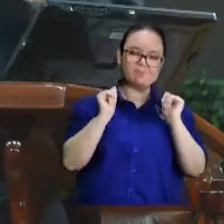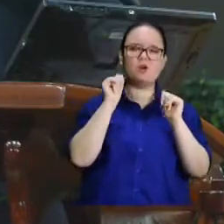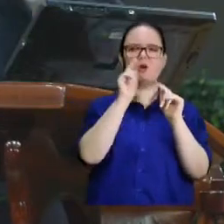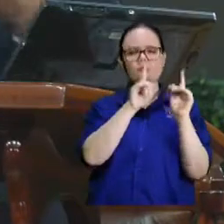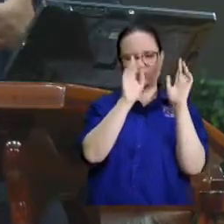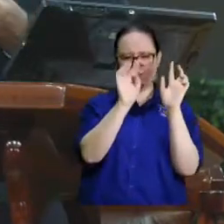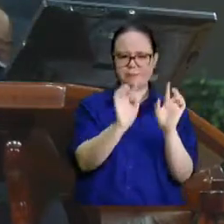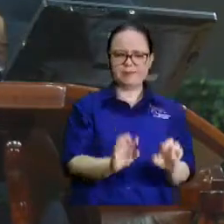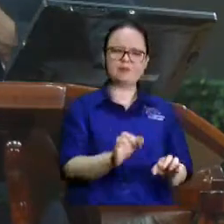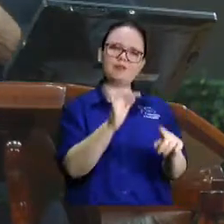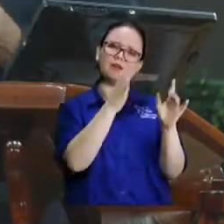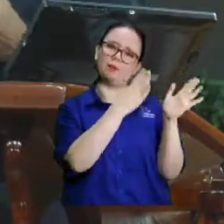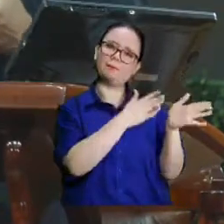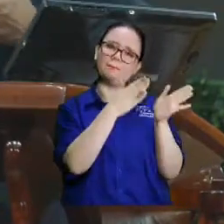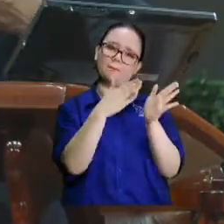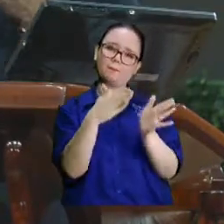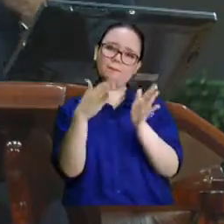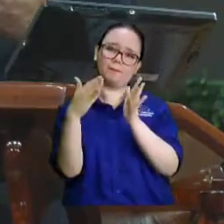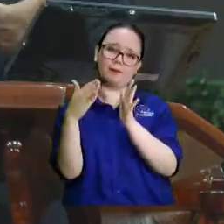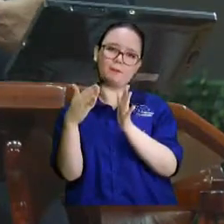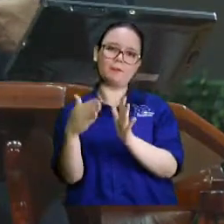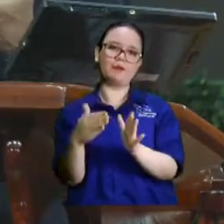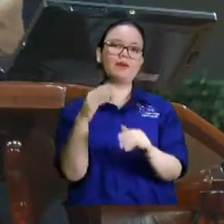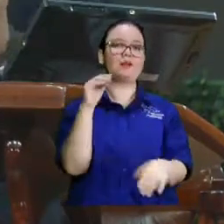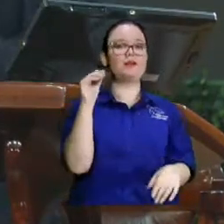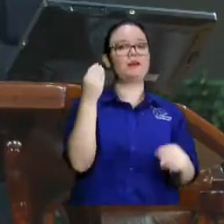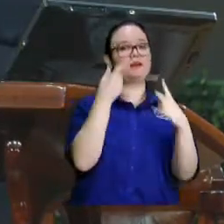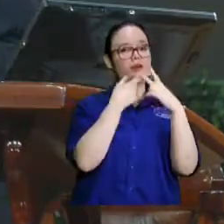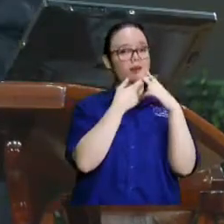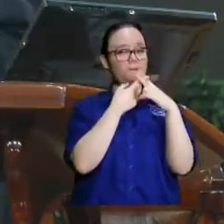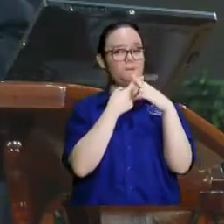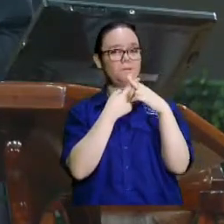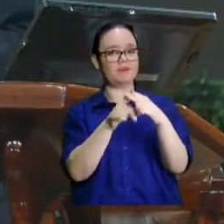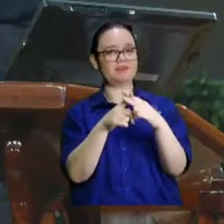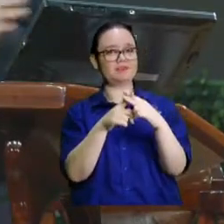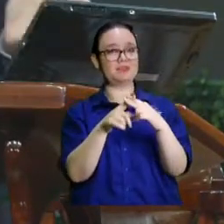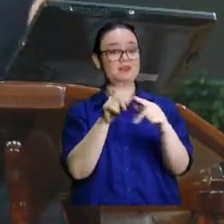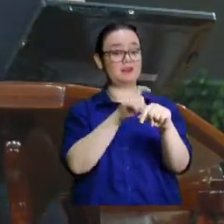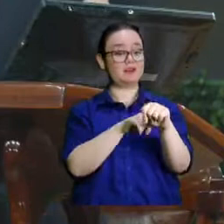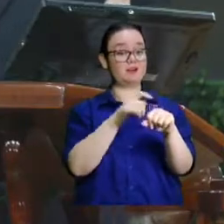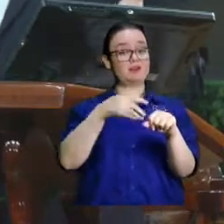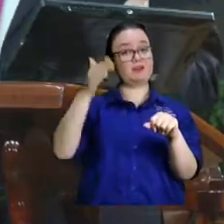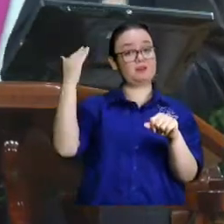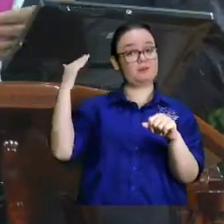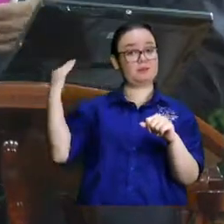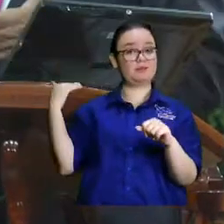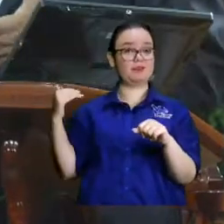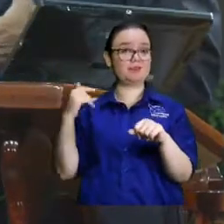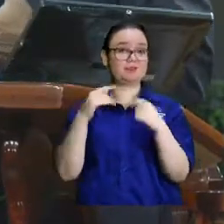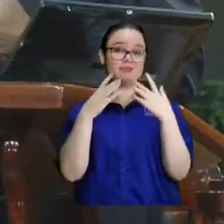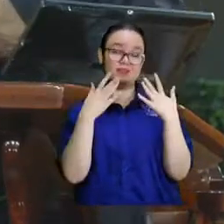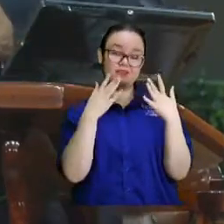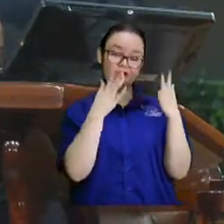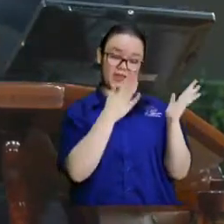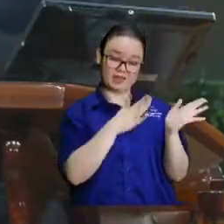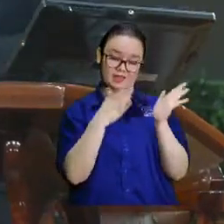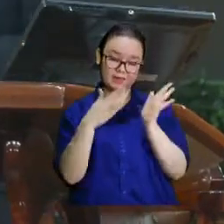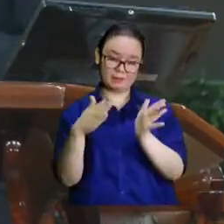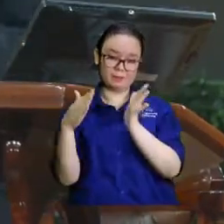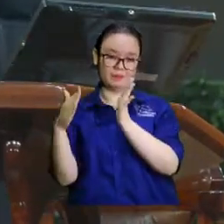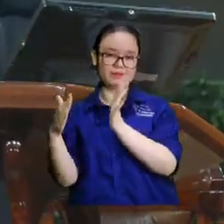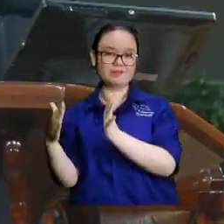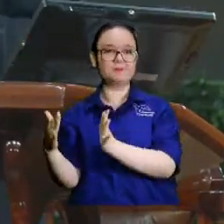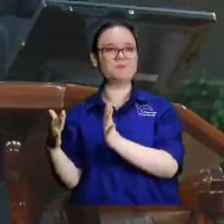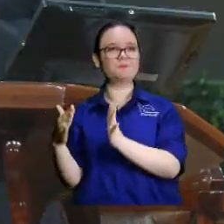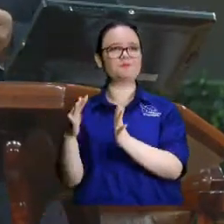persona que se prepara y que empieza desde hace mucho tiempo esa preparación. En la Biblia vemos preparaciones